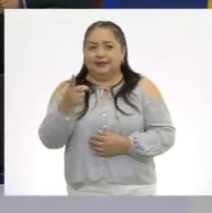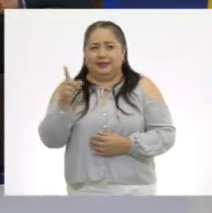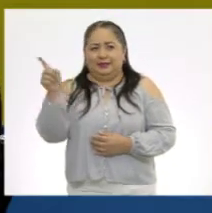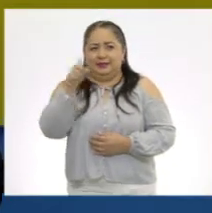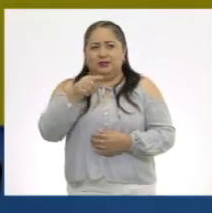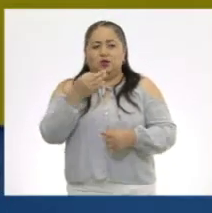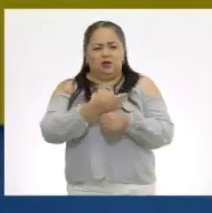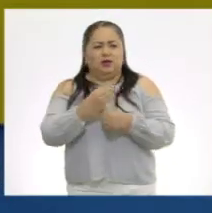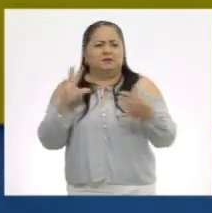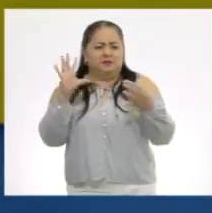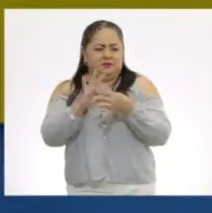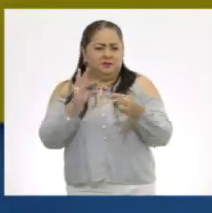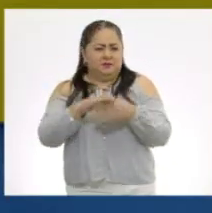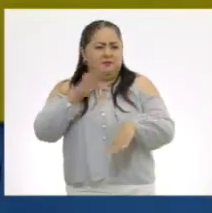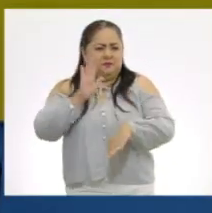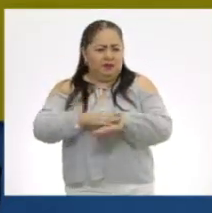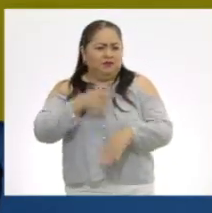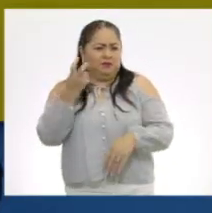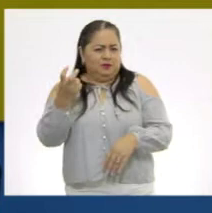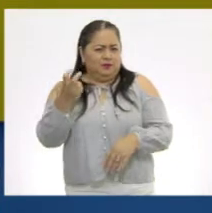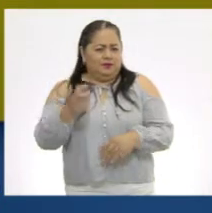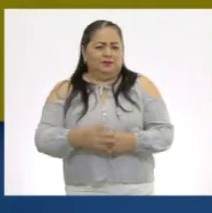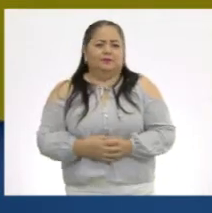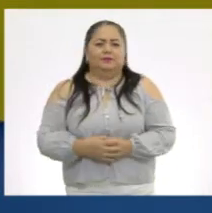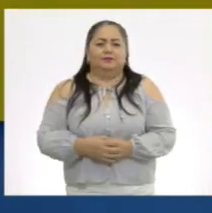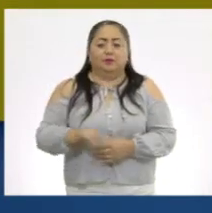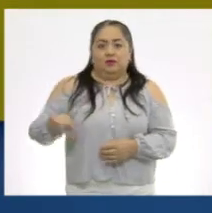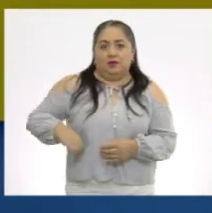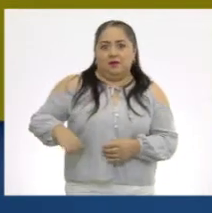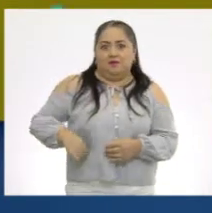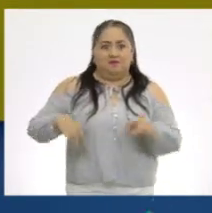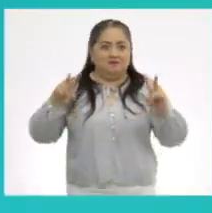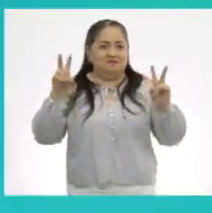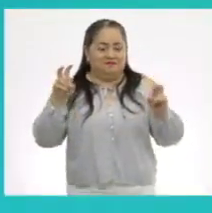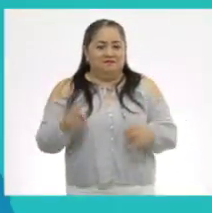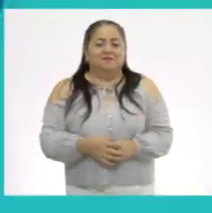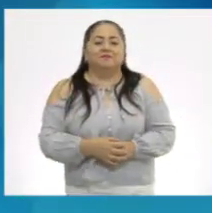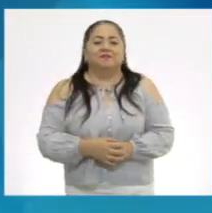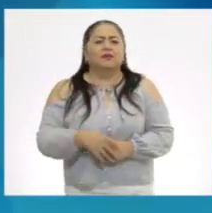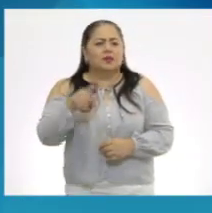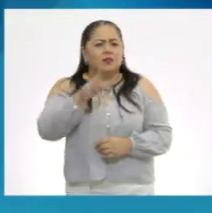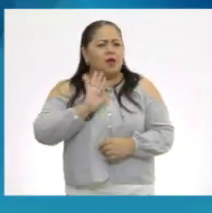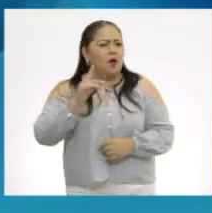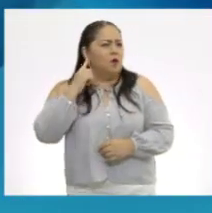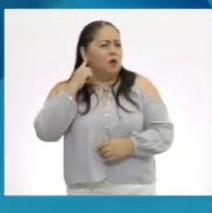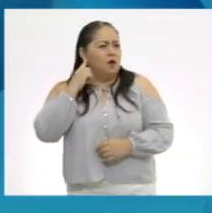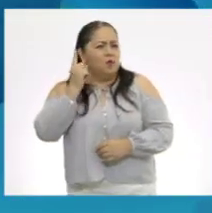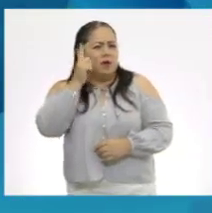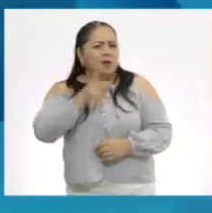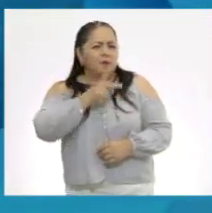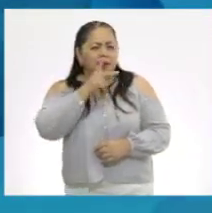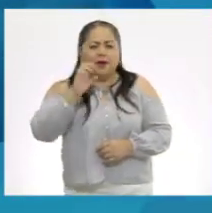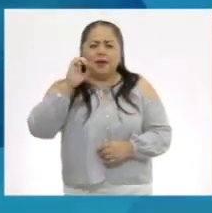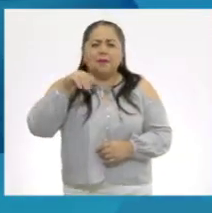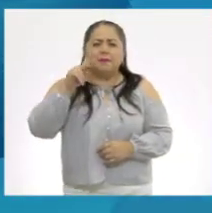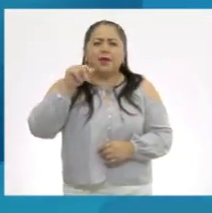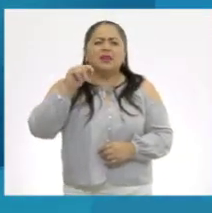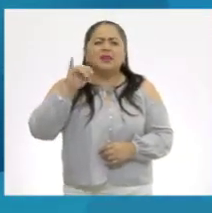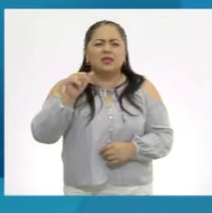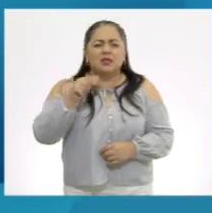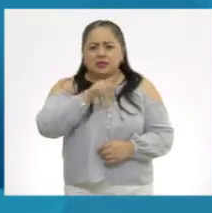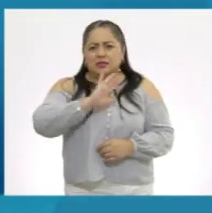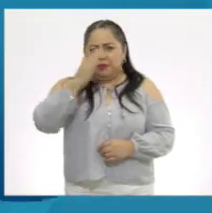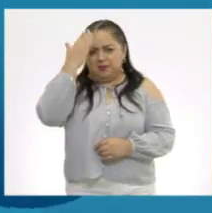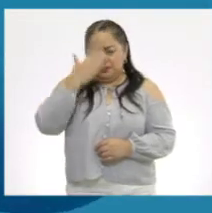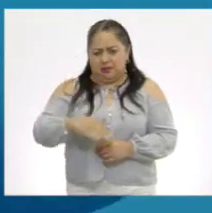quienes explicarán más al respecto sobre este interesante tema. ¿Has escuchado alguna vez la palabra empatía? ¿Sabías